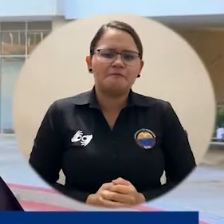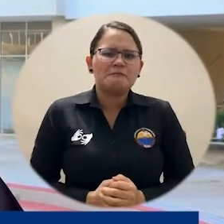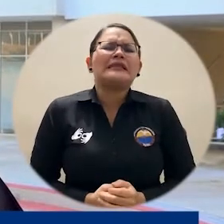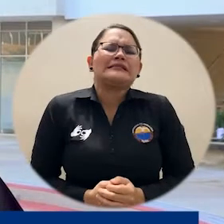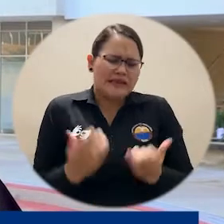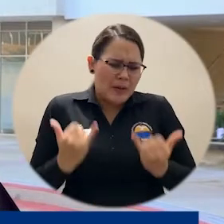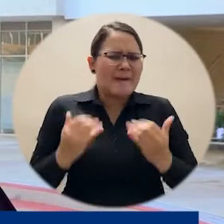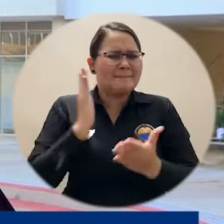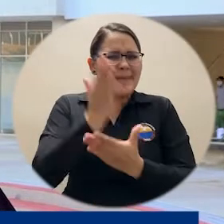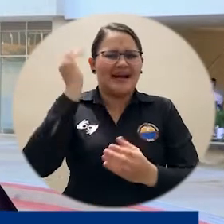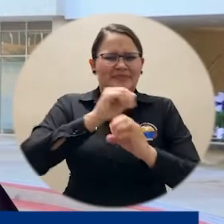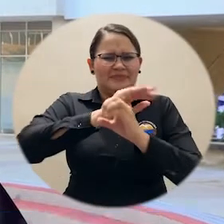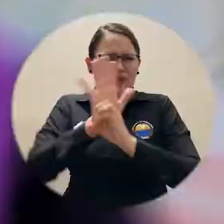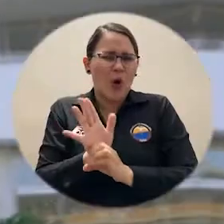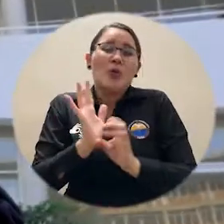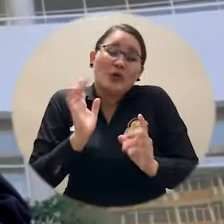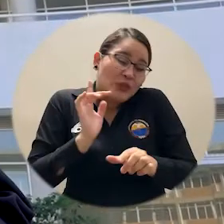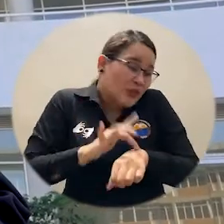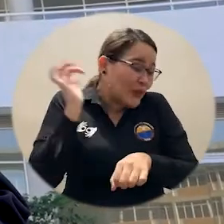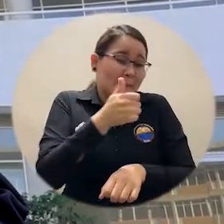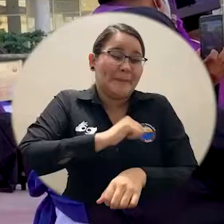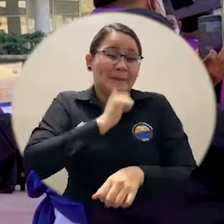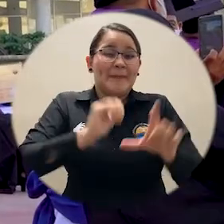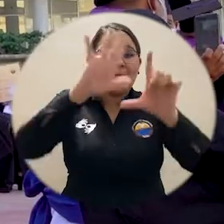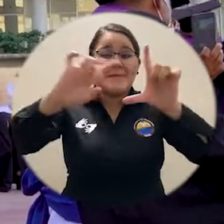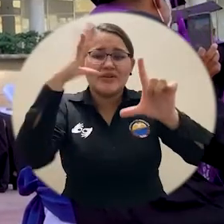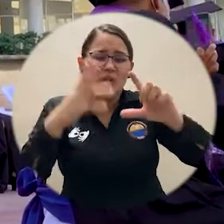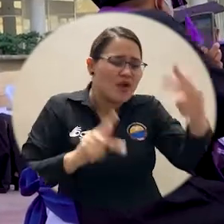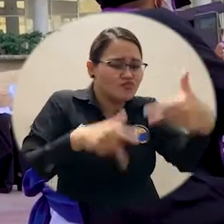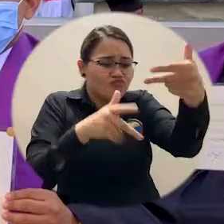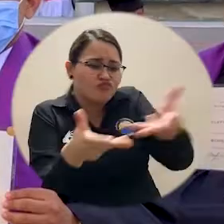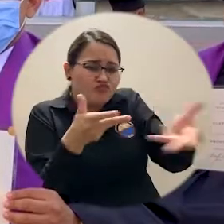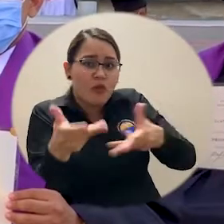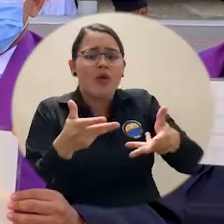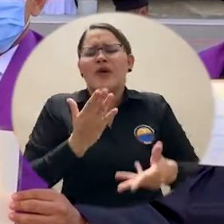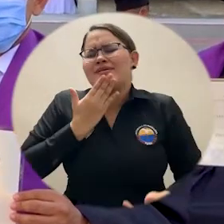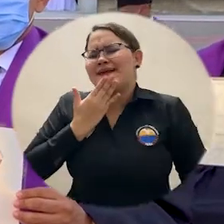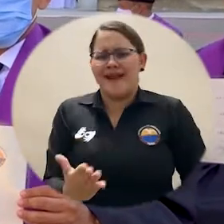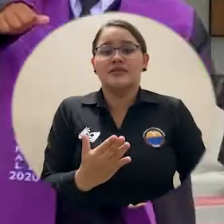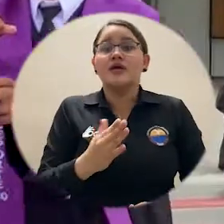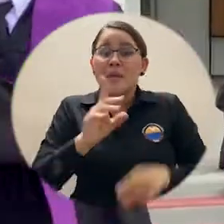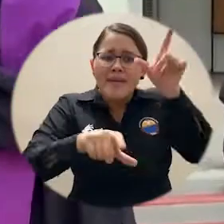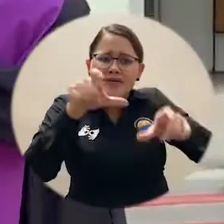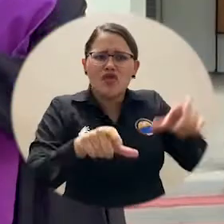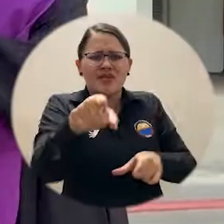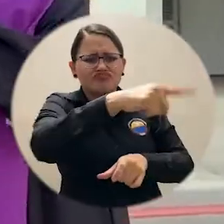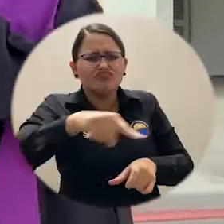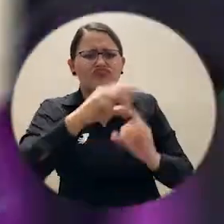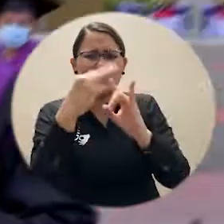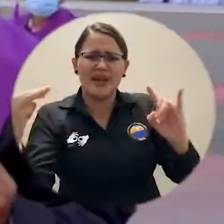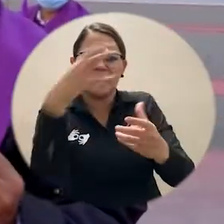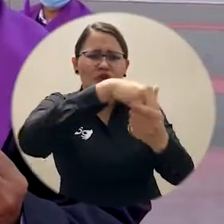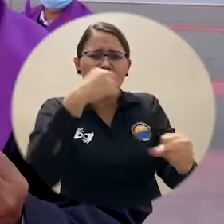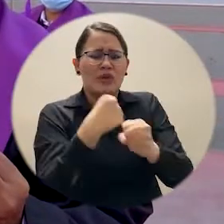virtual, pero gracias a ellos y a la universidad que tiene un excelente recurso humano. Nos hemos podido al día de hoy graduar y estamos muy contentos, muy felices.